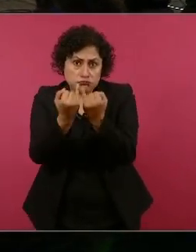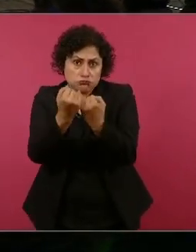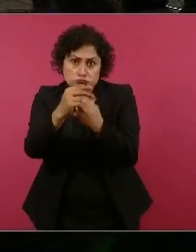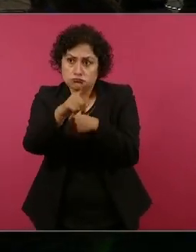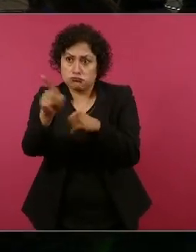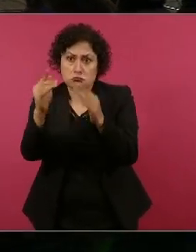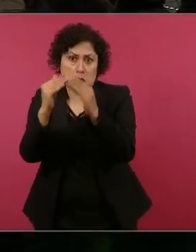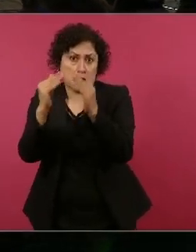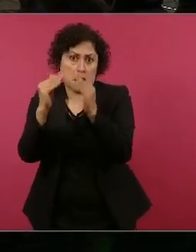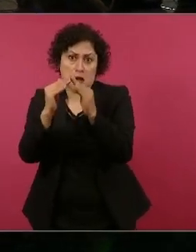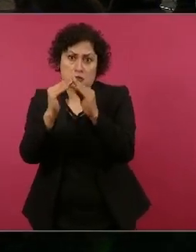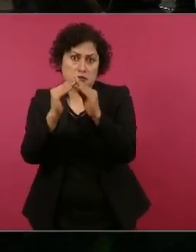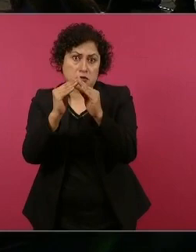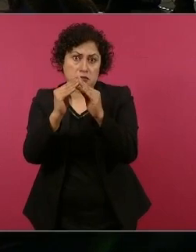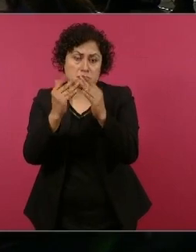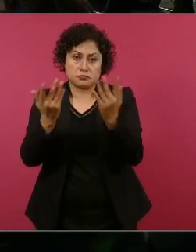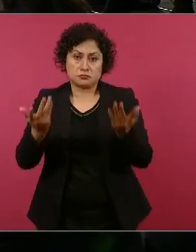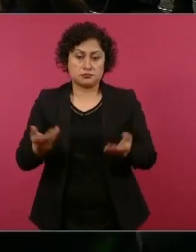casas.